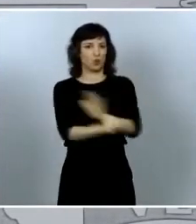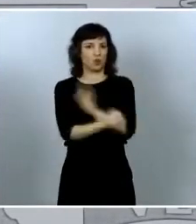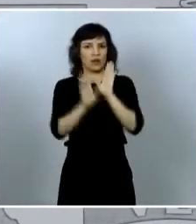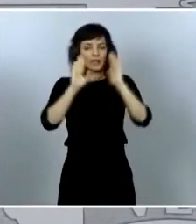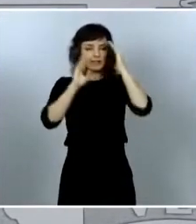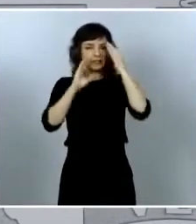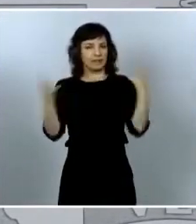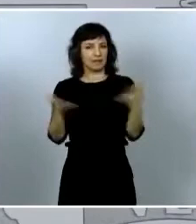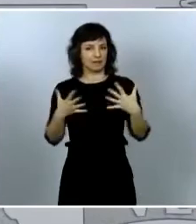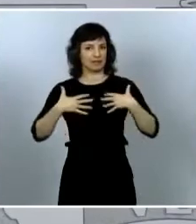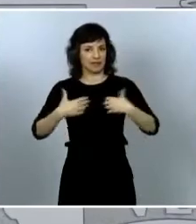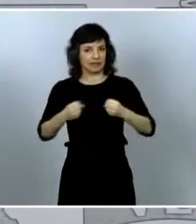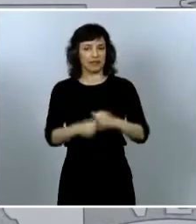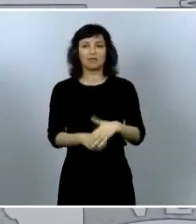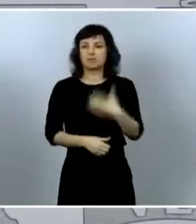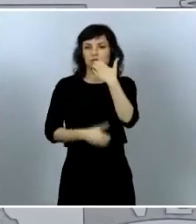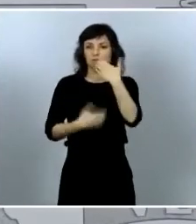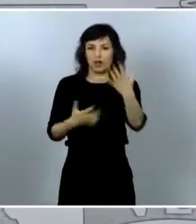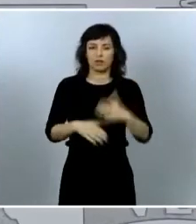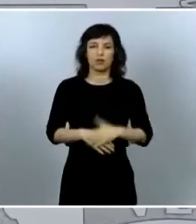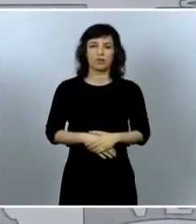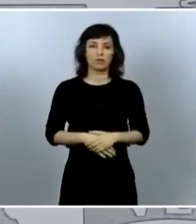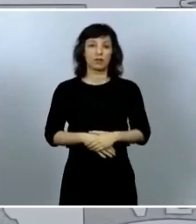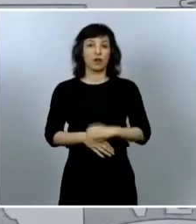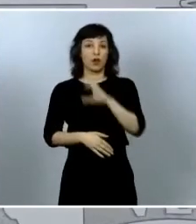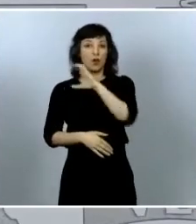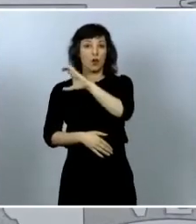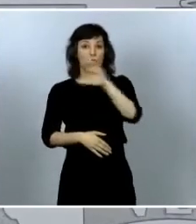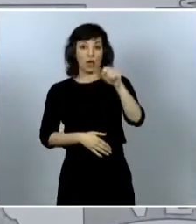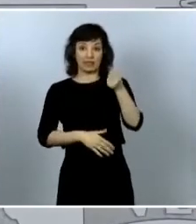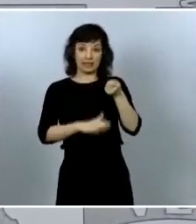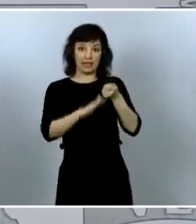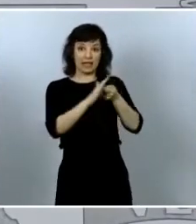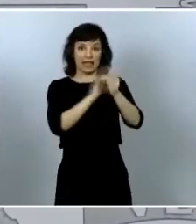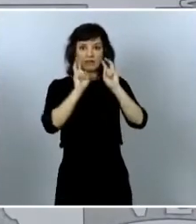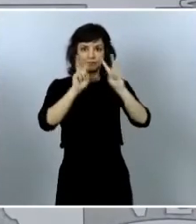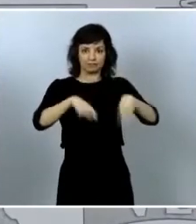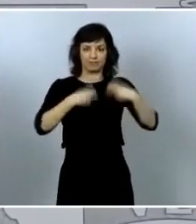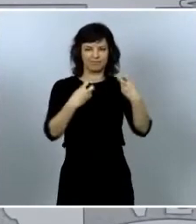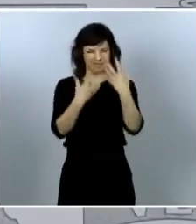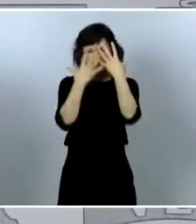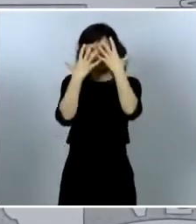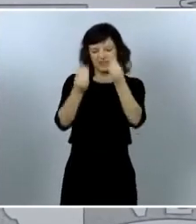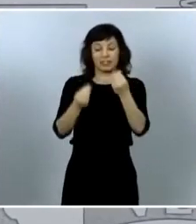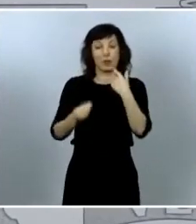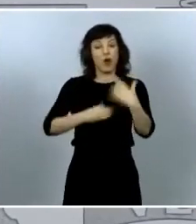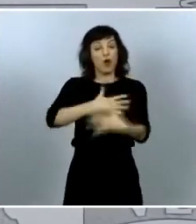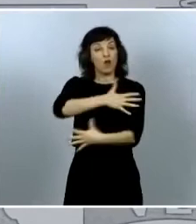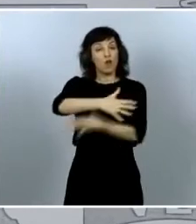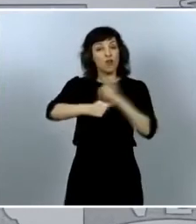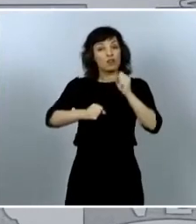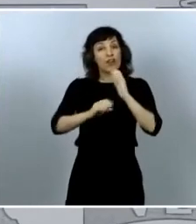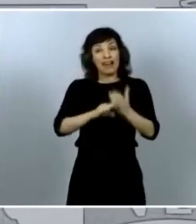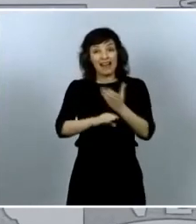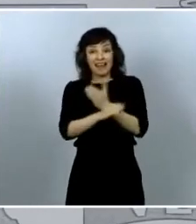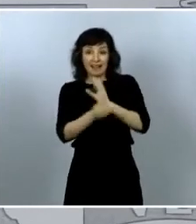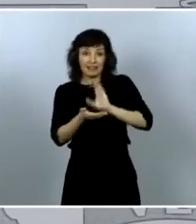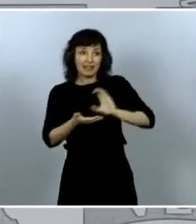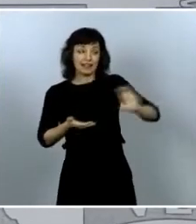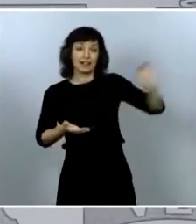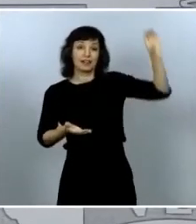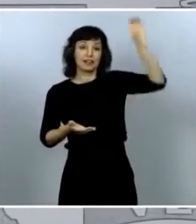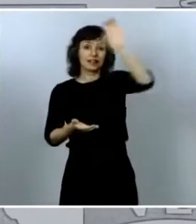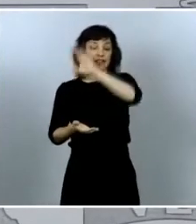las entregas a cuenta es decir para que me entiendan los fondos que se adelantan a las comunidades autónomas sobre lo que